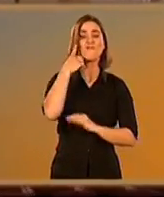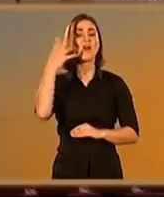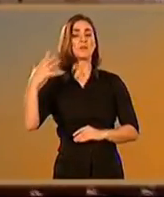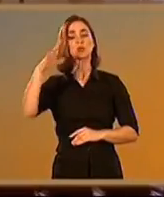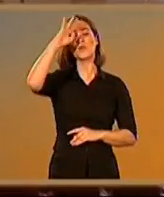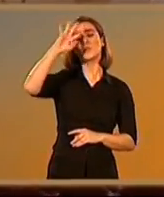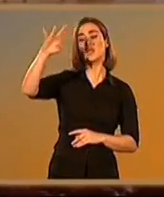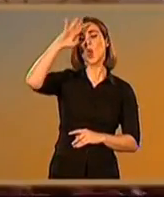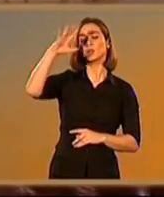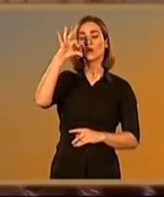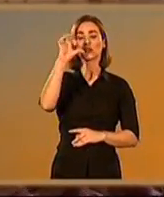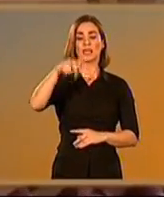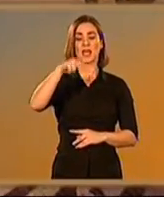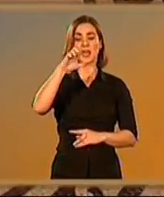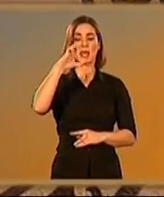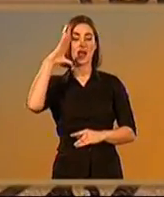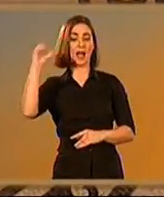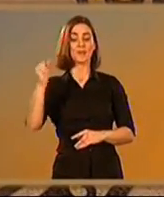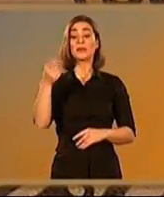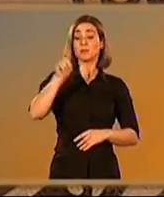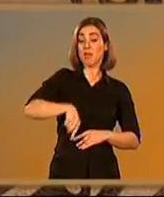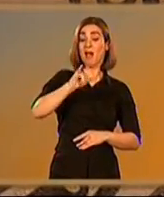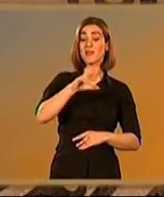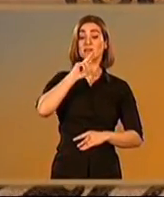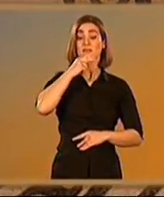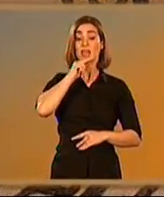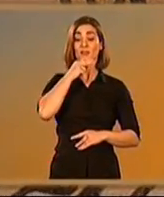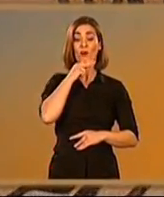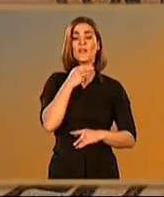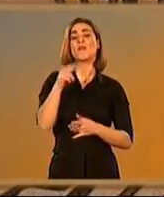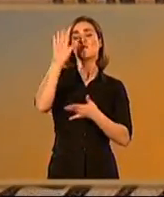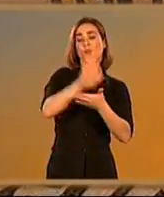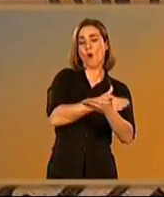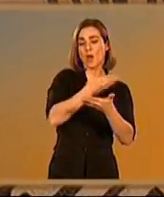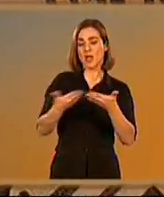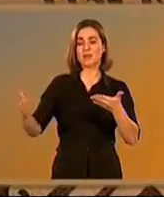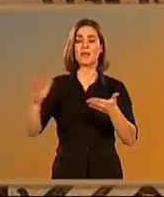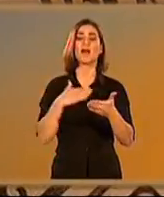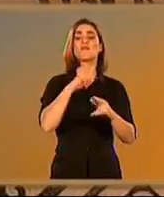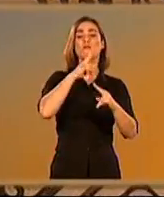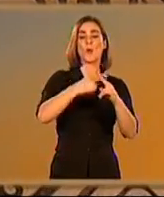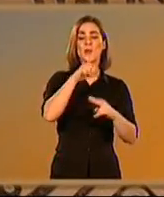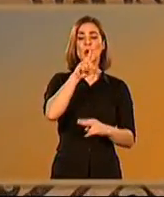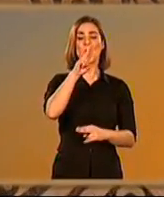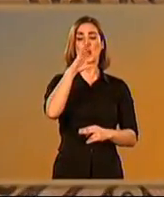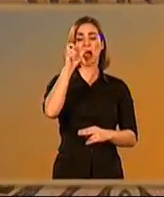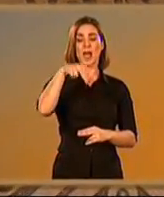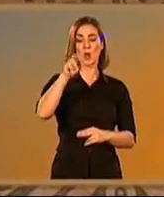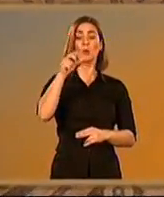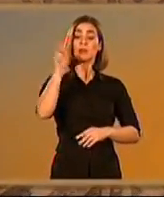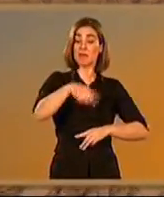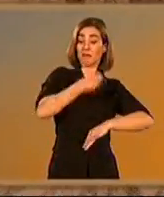estatuas e inscripciones en las calles lo recuerdan como uno de los miembros más destacados de la ciudad. No en vano fue el padre del famoso